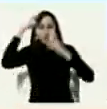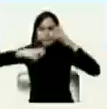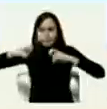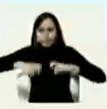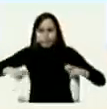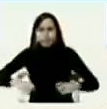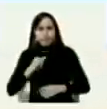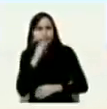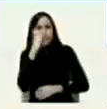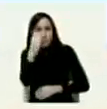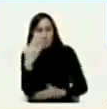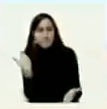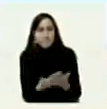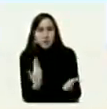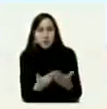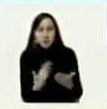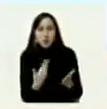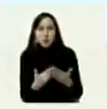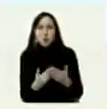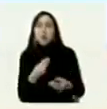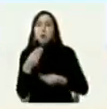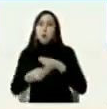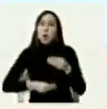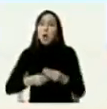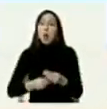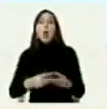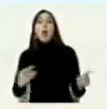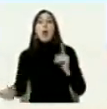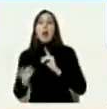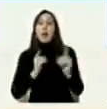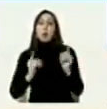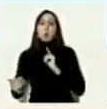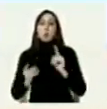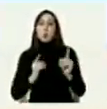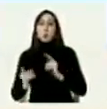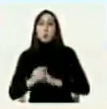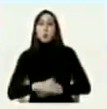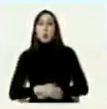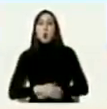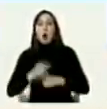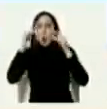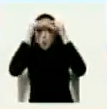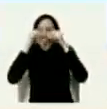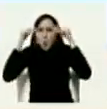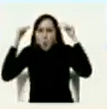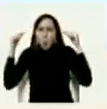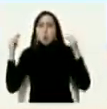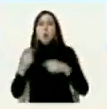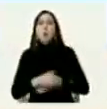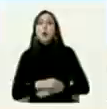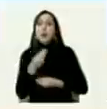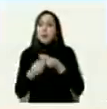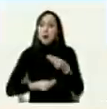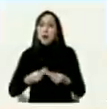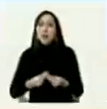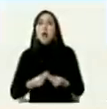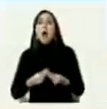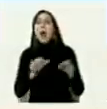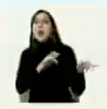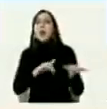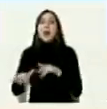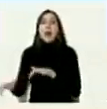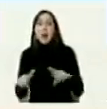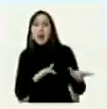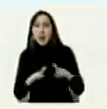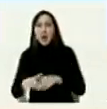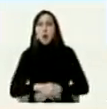tuvimos las pruebas de las conversaciones de Julio Borges con el entonces secretario de